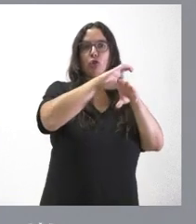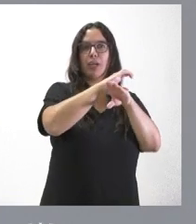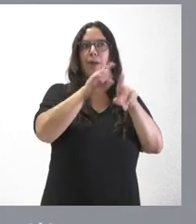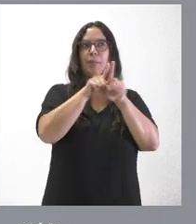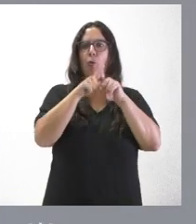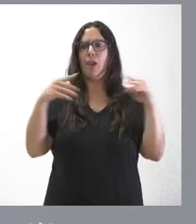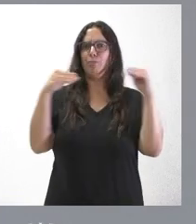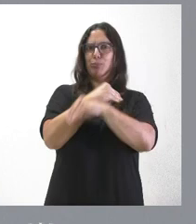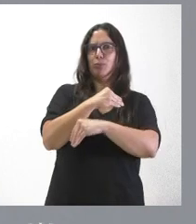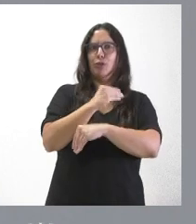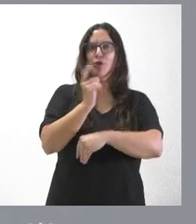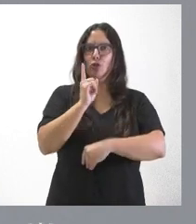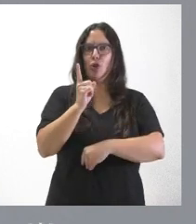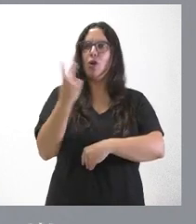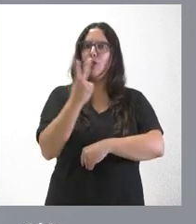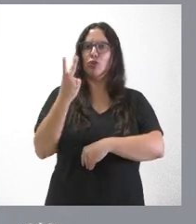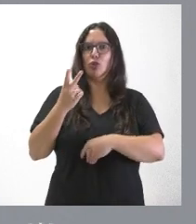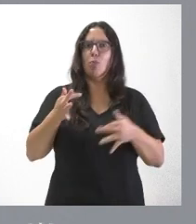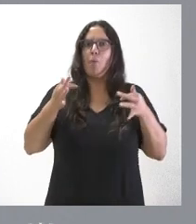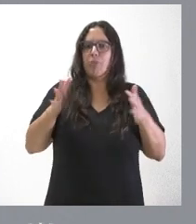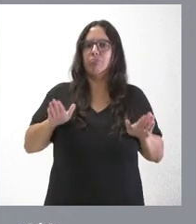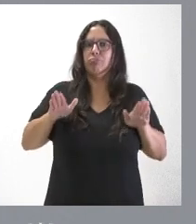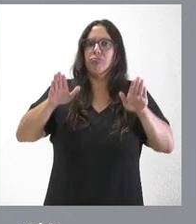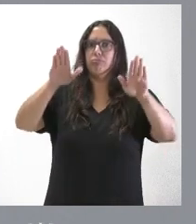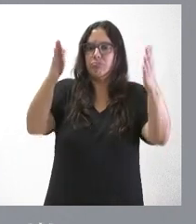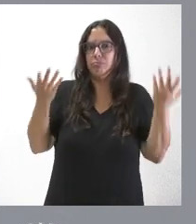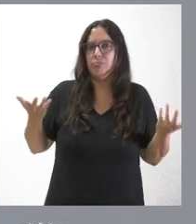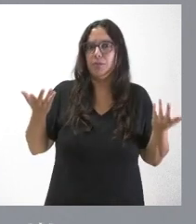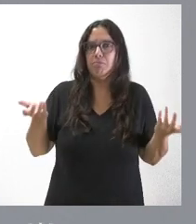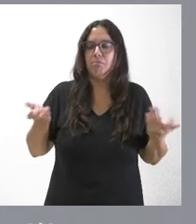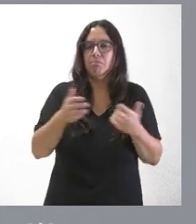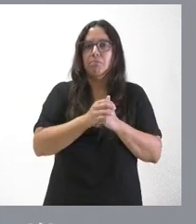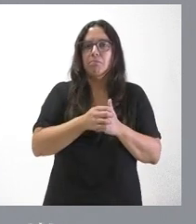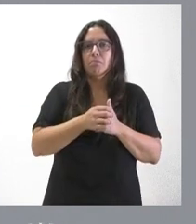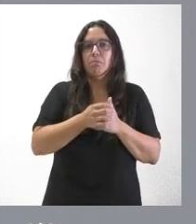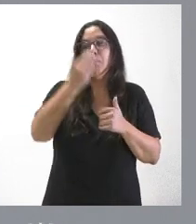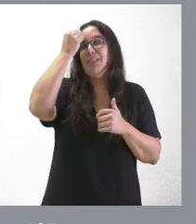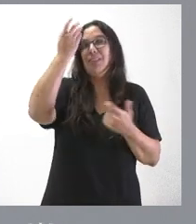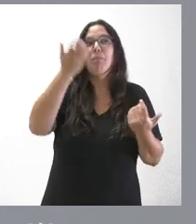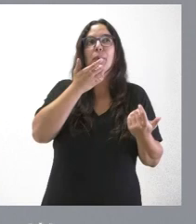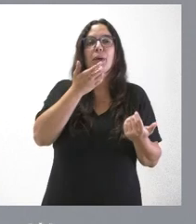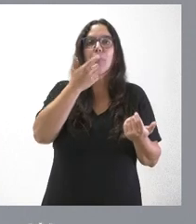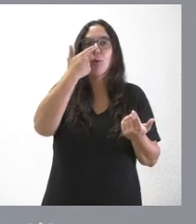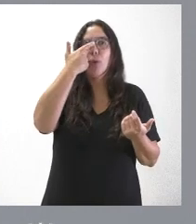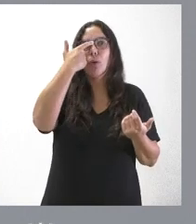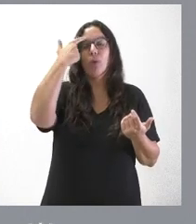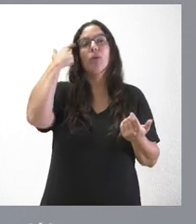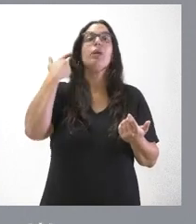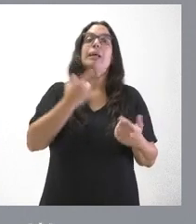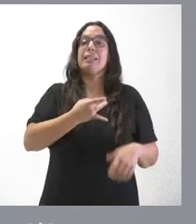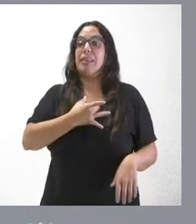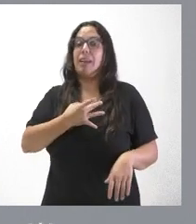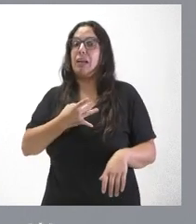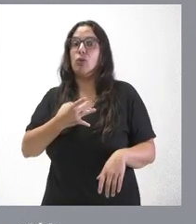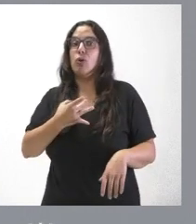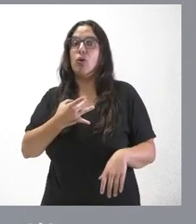cosa frente a otra. Las dos cosas suman. Igual de equivocado sería pensar que no podemos contar con los sindicatos, como